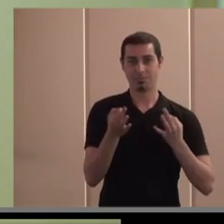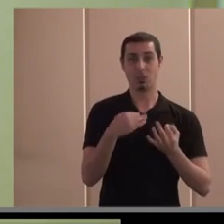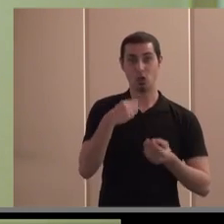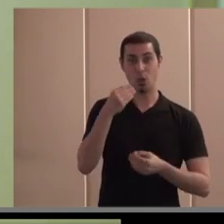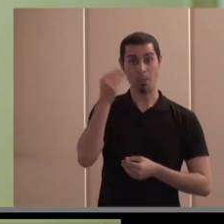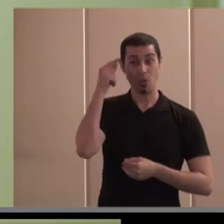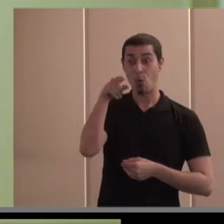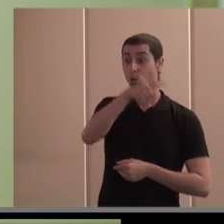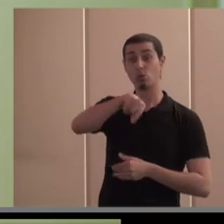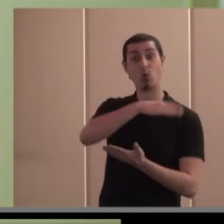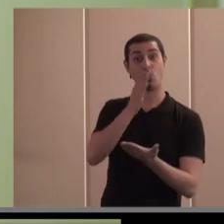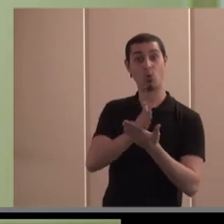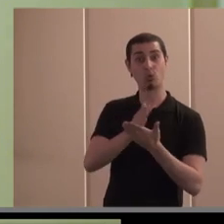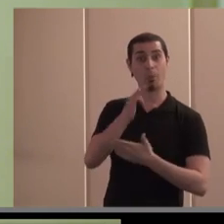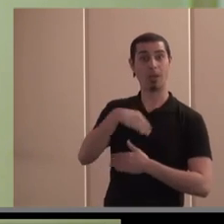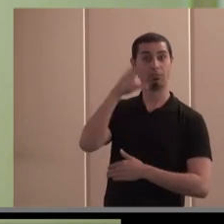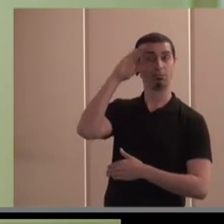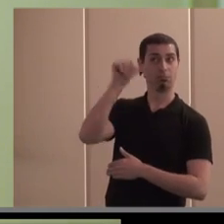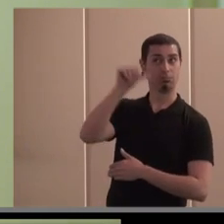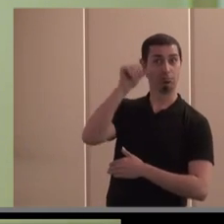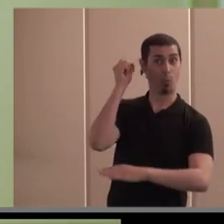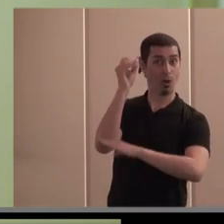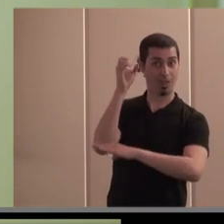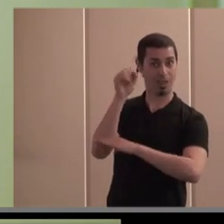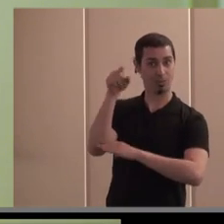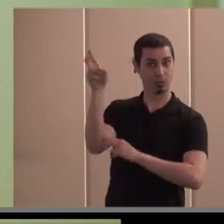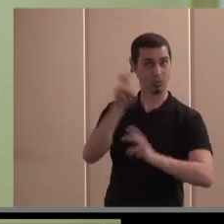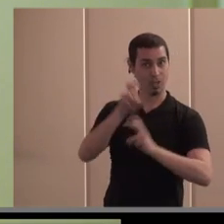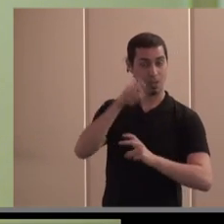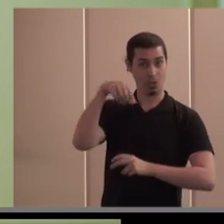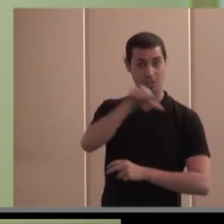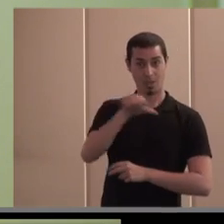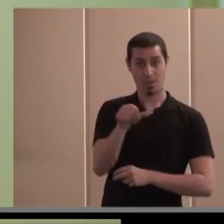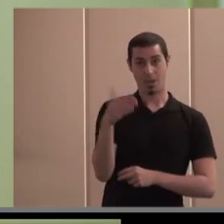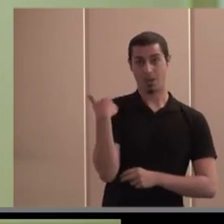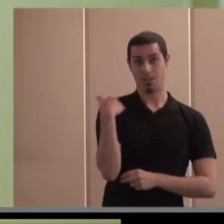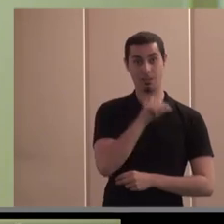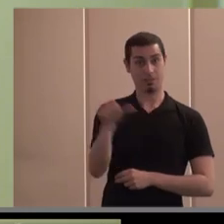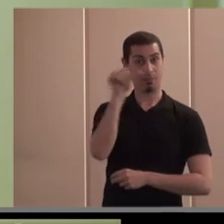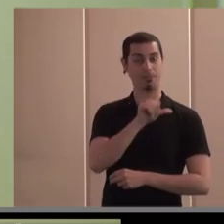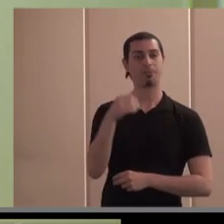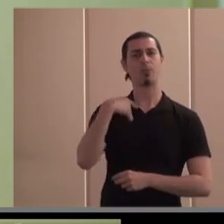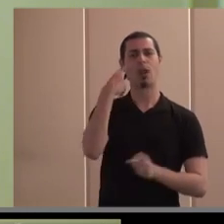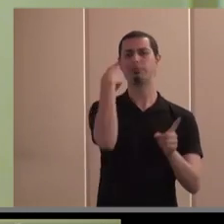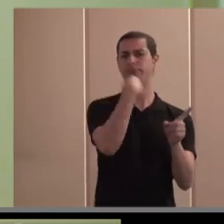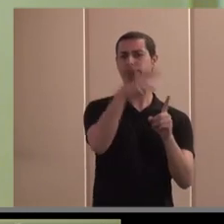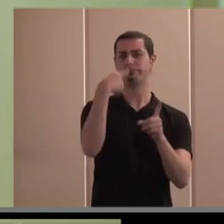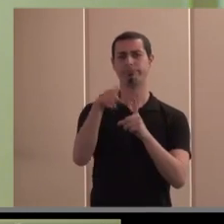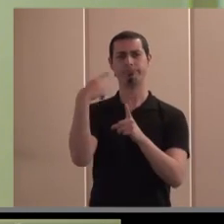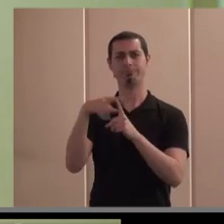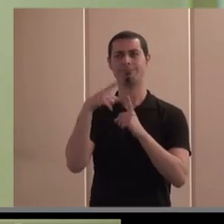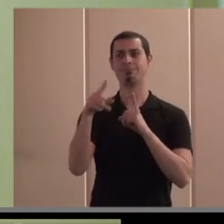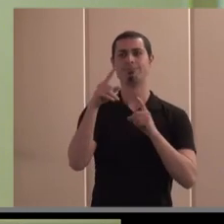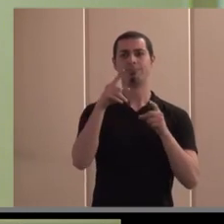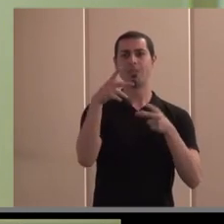del curso que estáis haciendo y de las ponencias presenciales que habéis tenido o que estáis teniendo durante estas semanas, estáis viendo diferentes parcelas